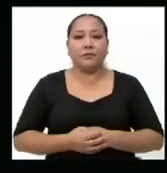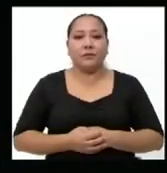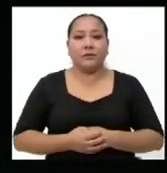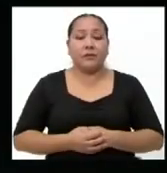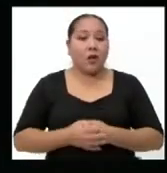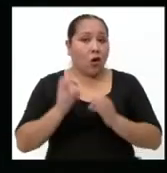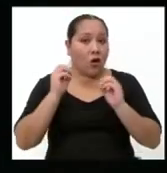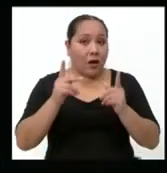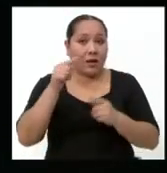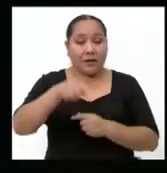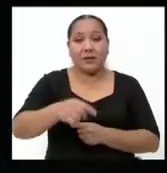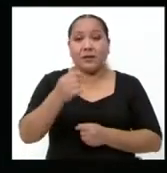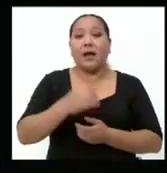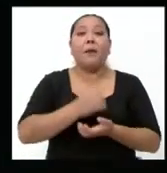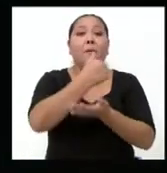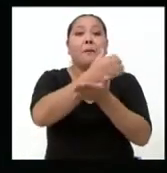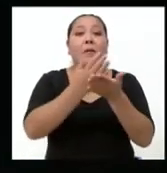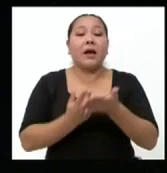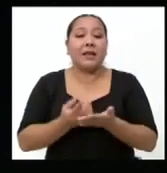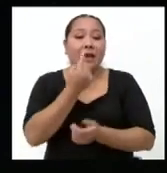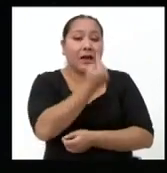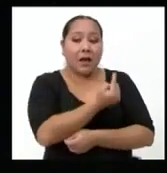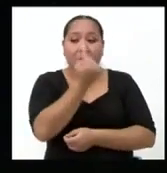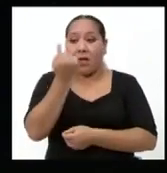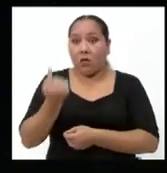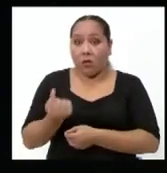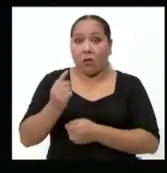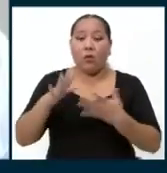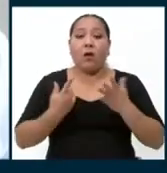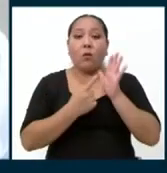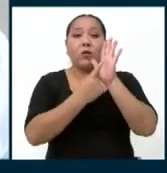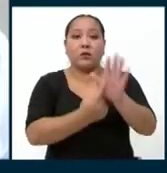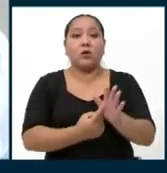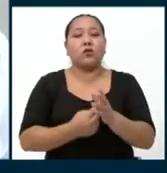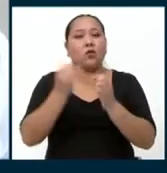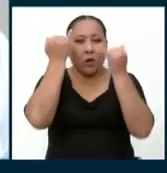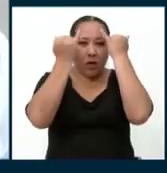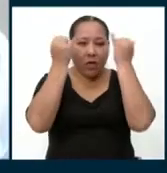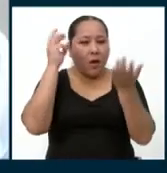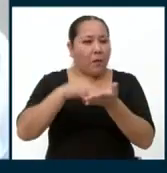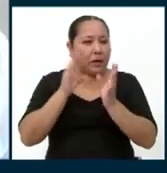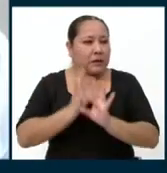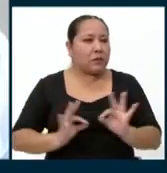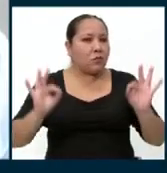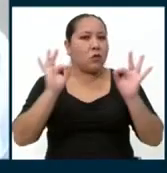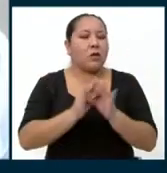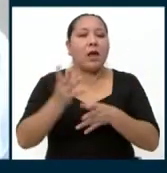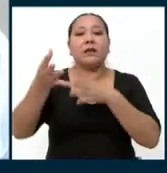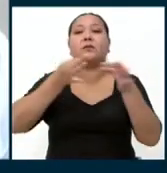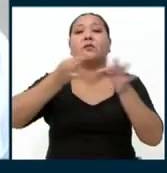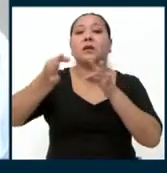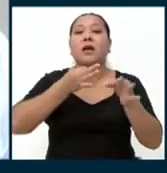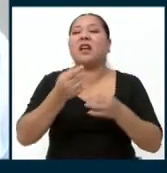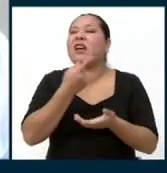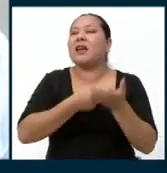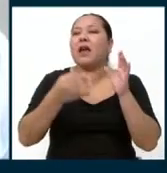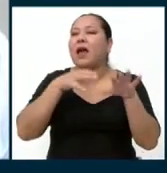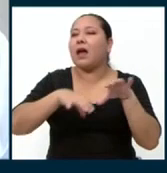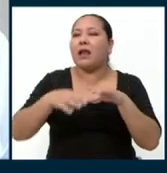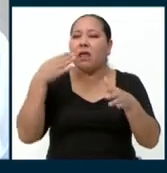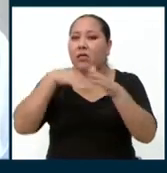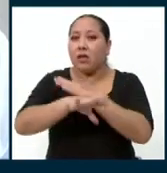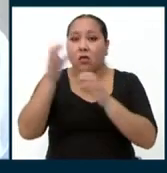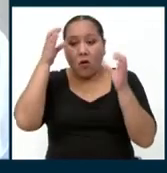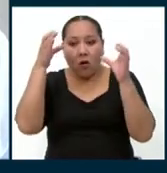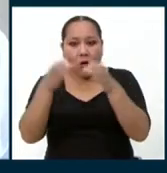Bien, la idea de esta sección es que cada candidato podrá exponer su propuesta más importante y explicará qué hará en el Congreso para hacer la